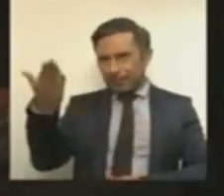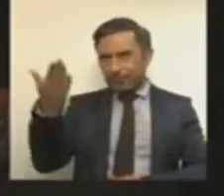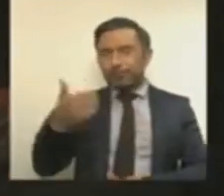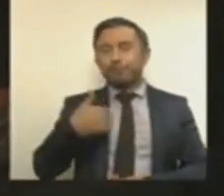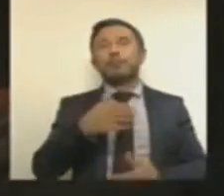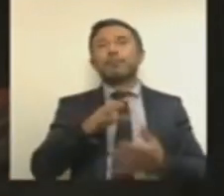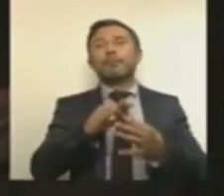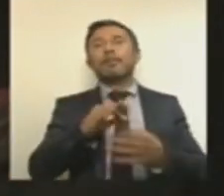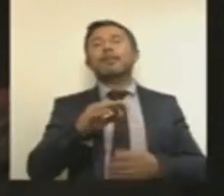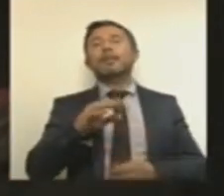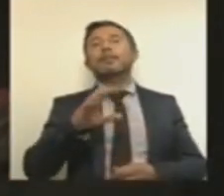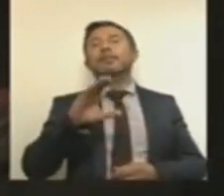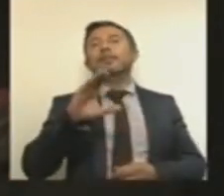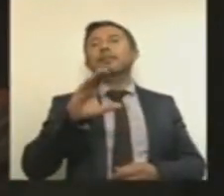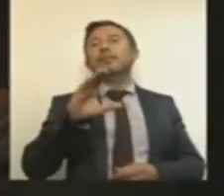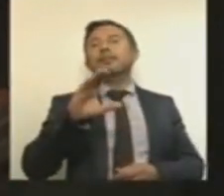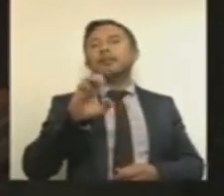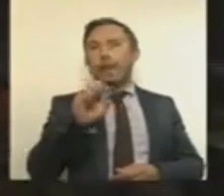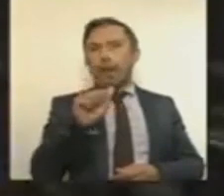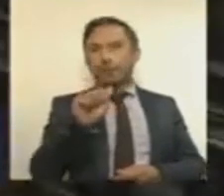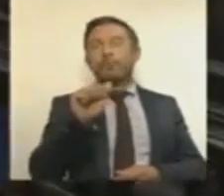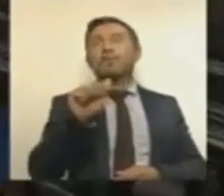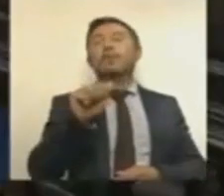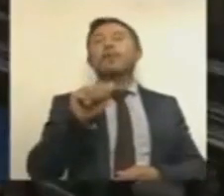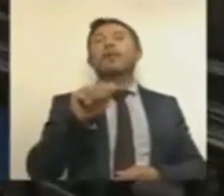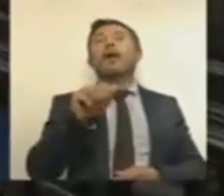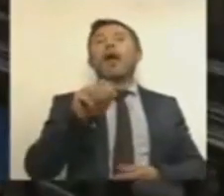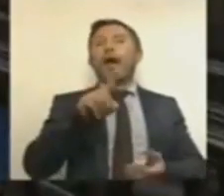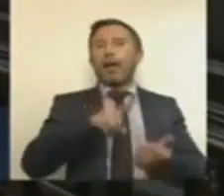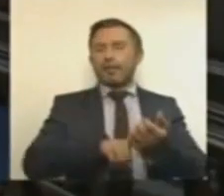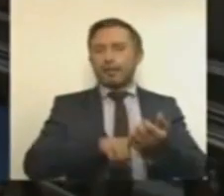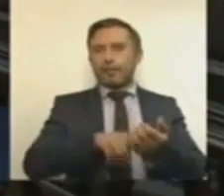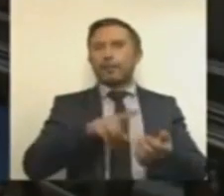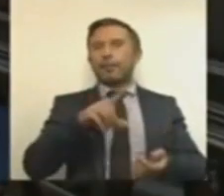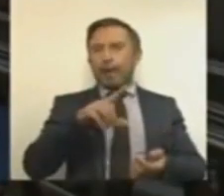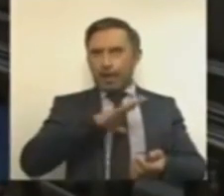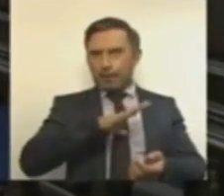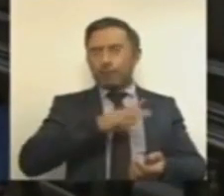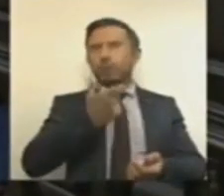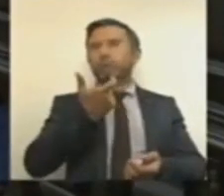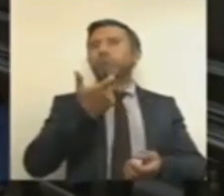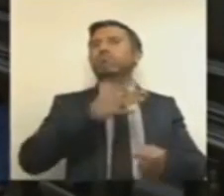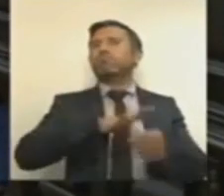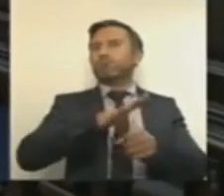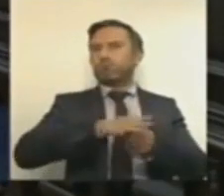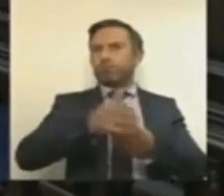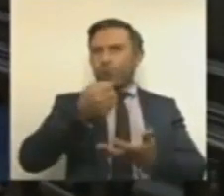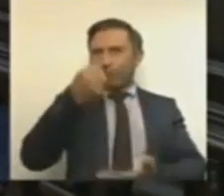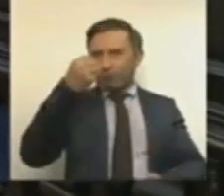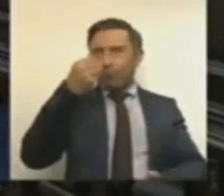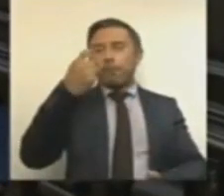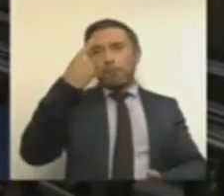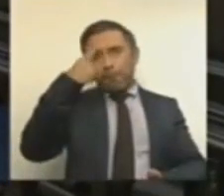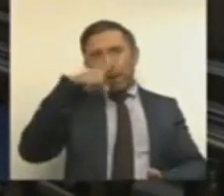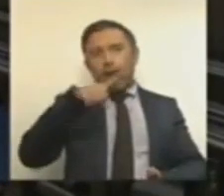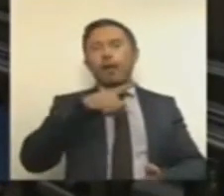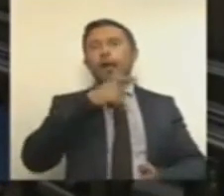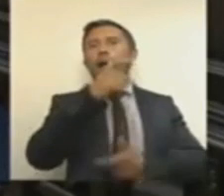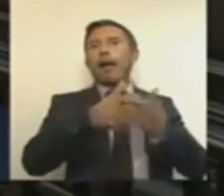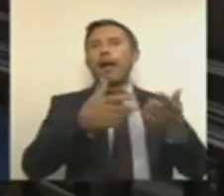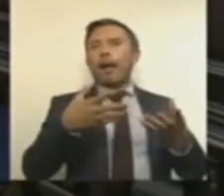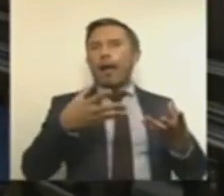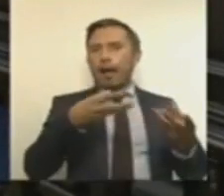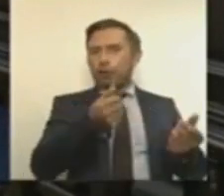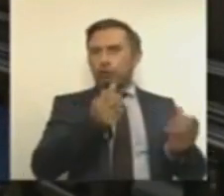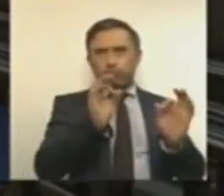la CEAP cuente con los recursos suficientes para poder cubrir los gastos relacionados, pero también